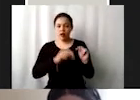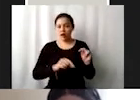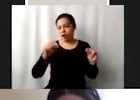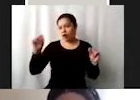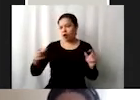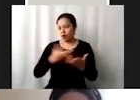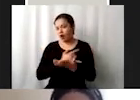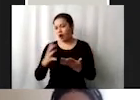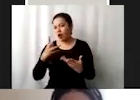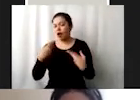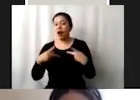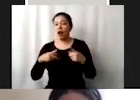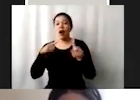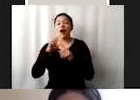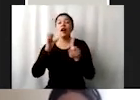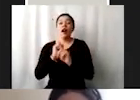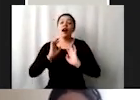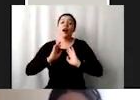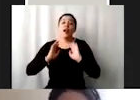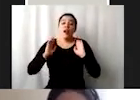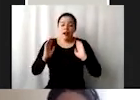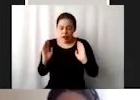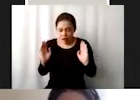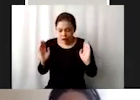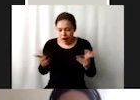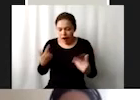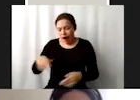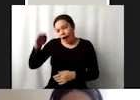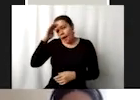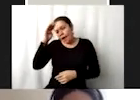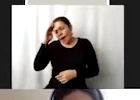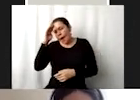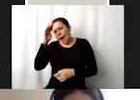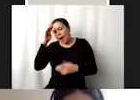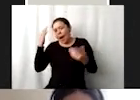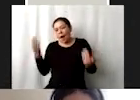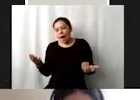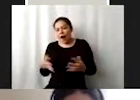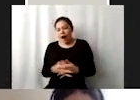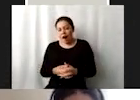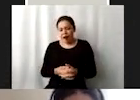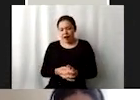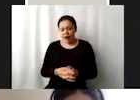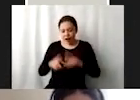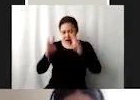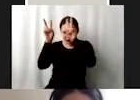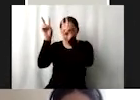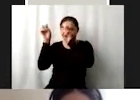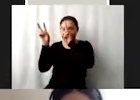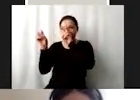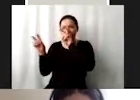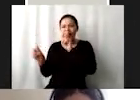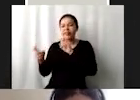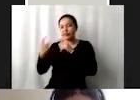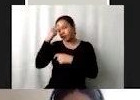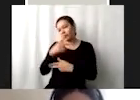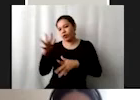considera un logro es que ya tenía en mente estos fenómenos relacionados con el clima y otros desastres